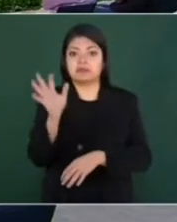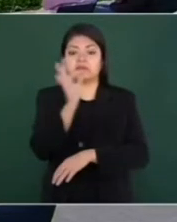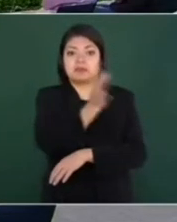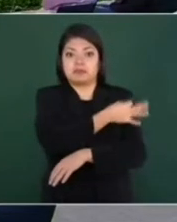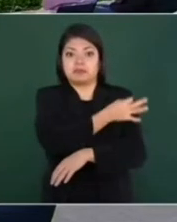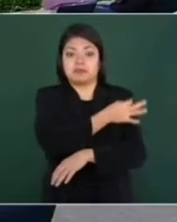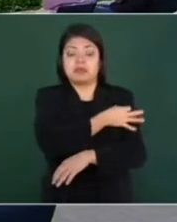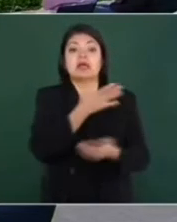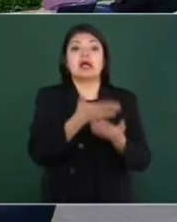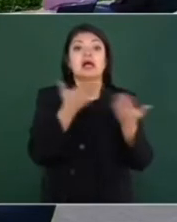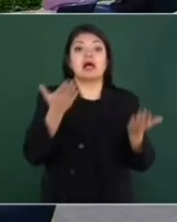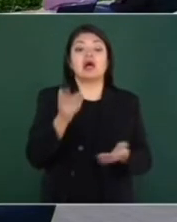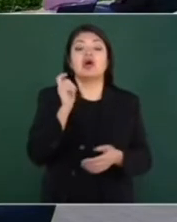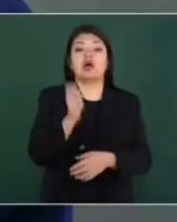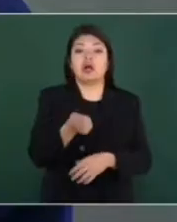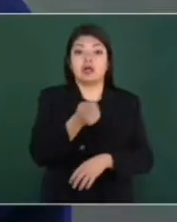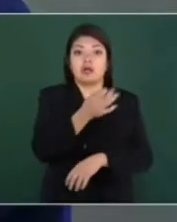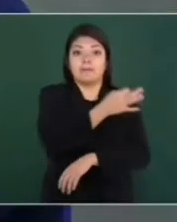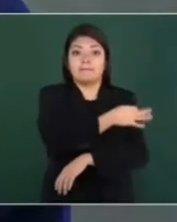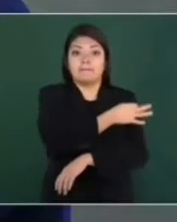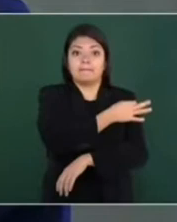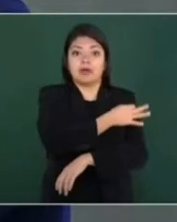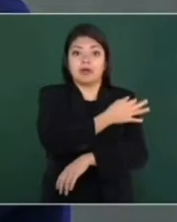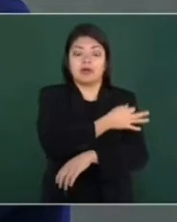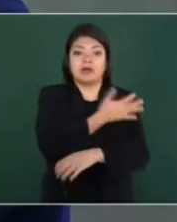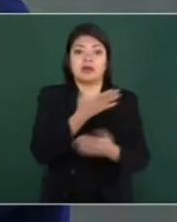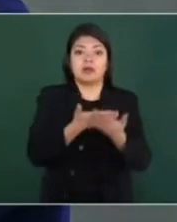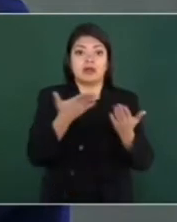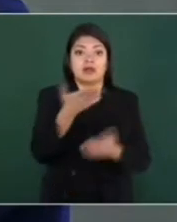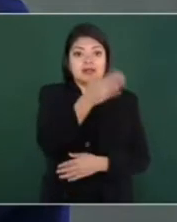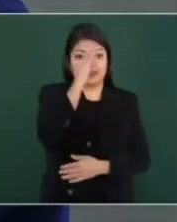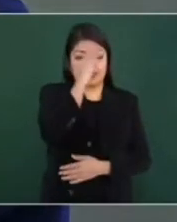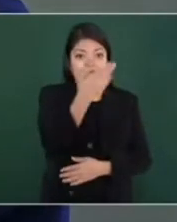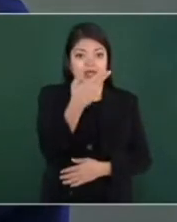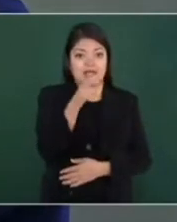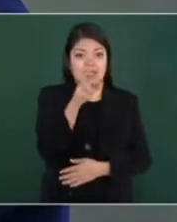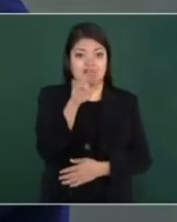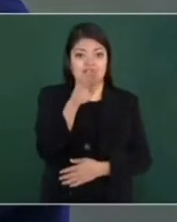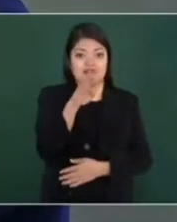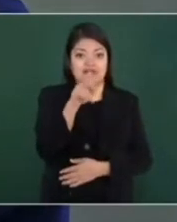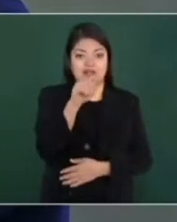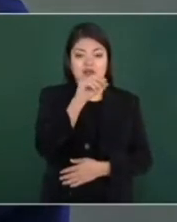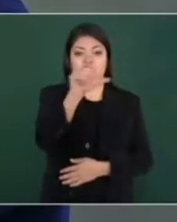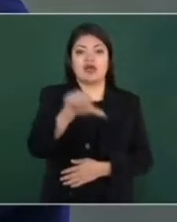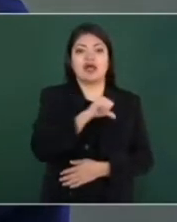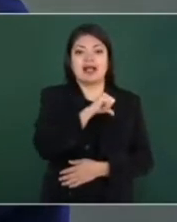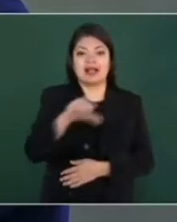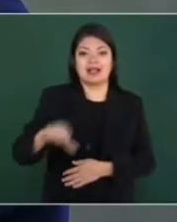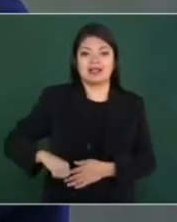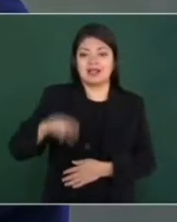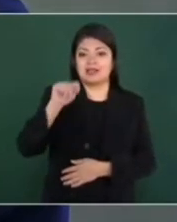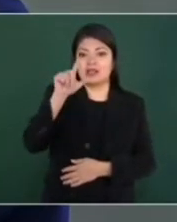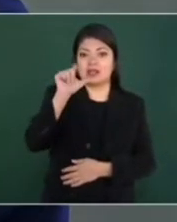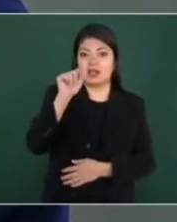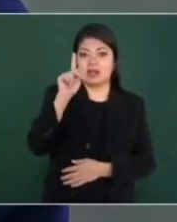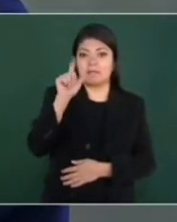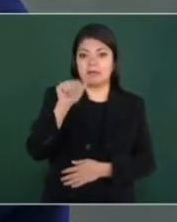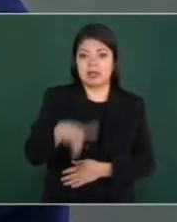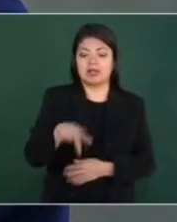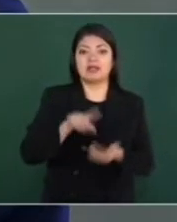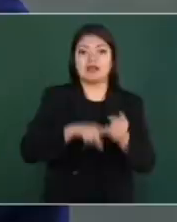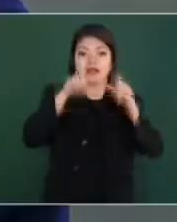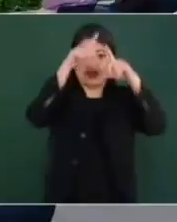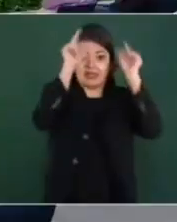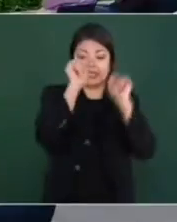van a vacunar aquí al señor Heriberto, de aquí de la alcaldía de Tlalpa, por parte de una